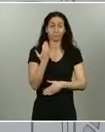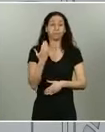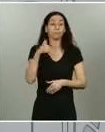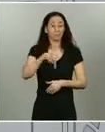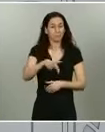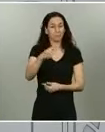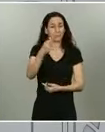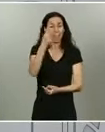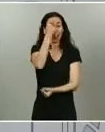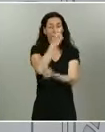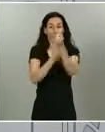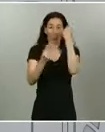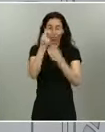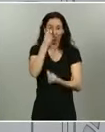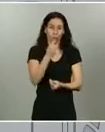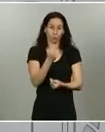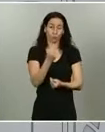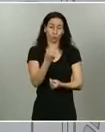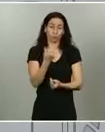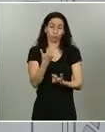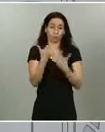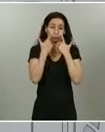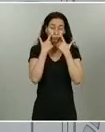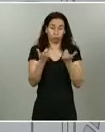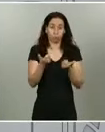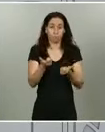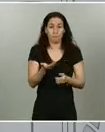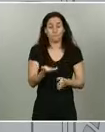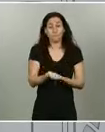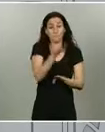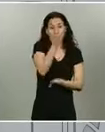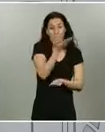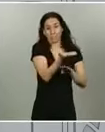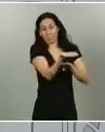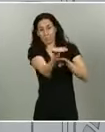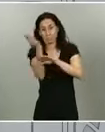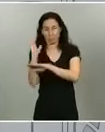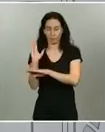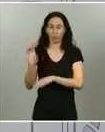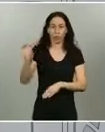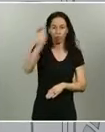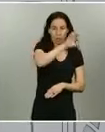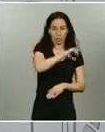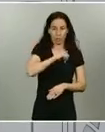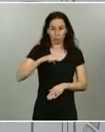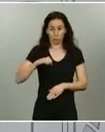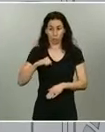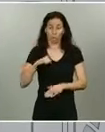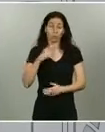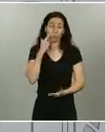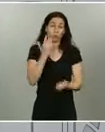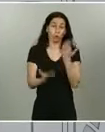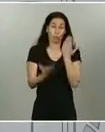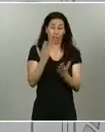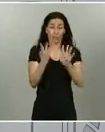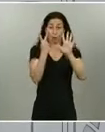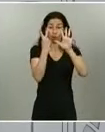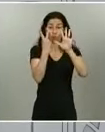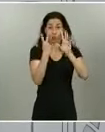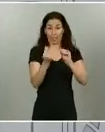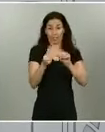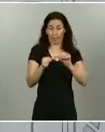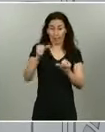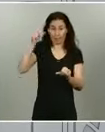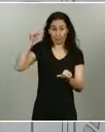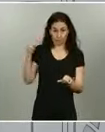que en otras comunidades siguen siendo unas cifras que para un periodo de siete días están muy en línea con la situación que